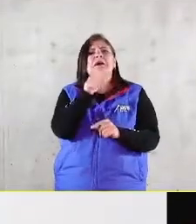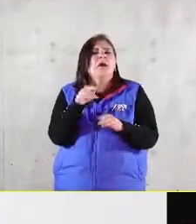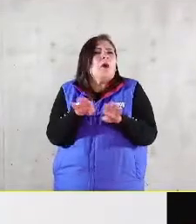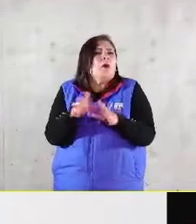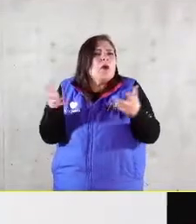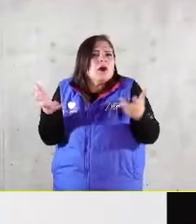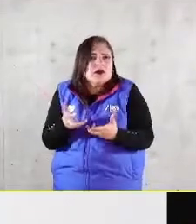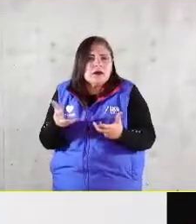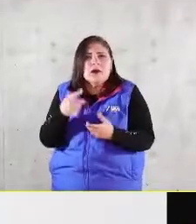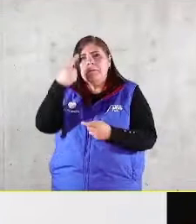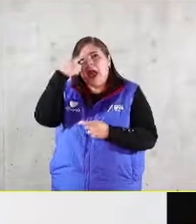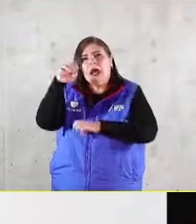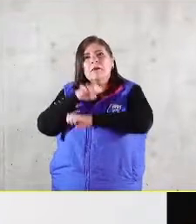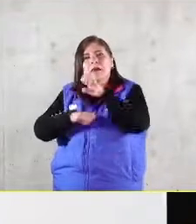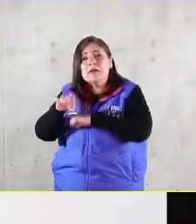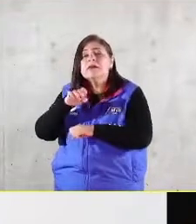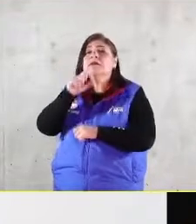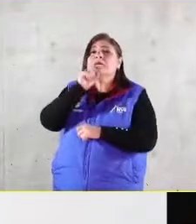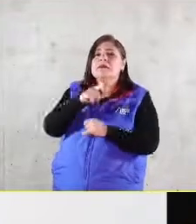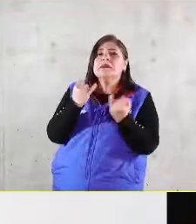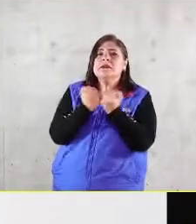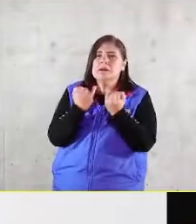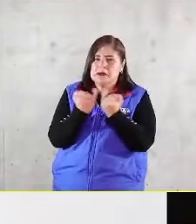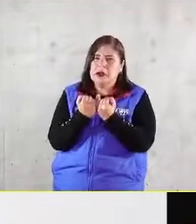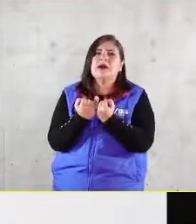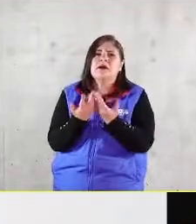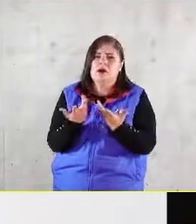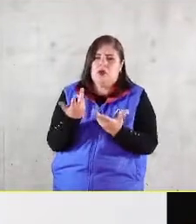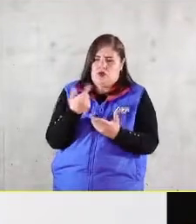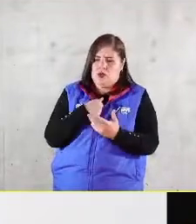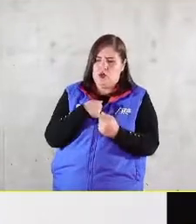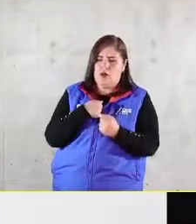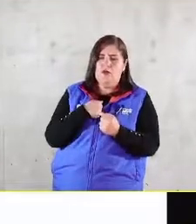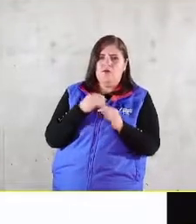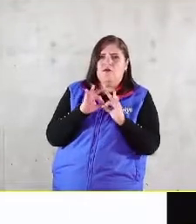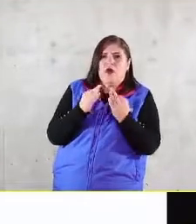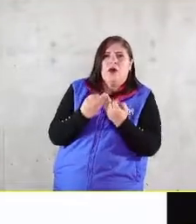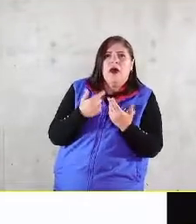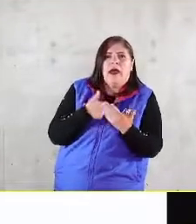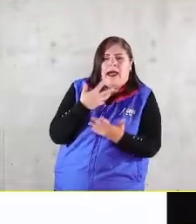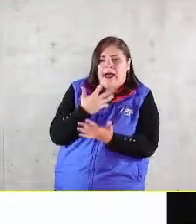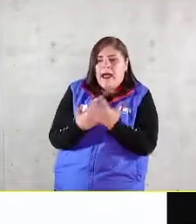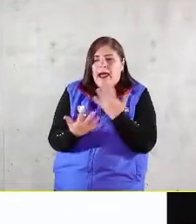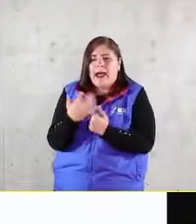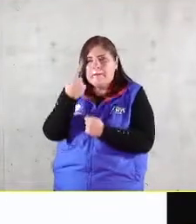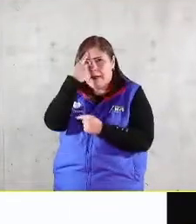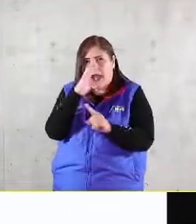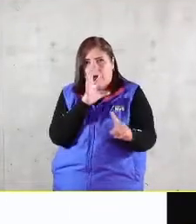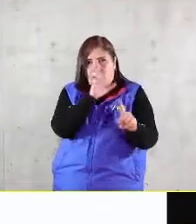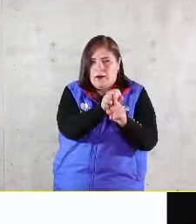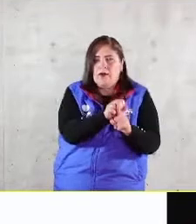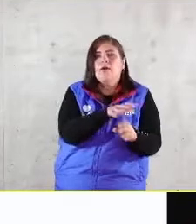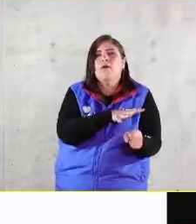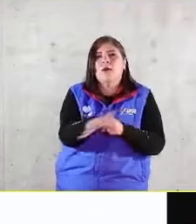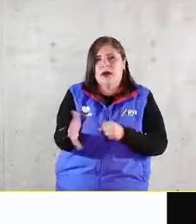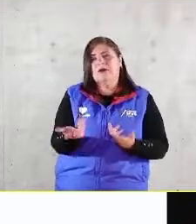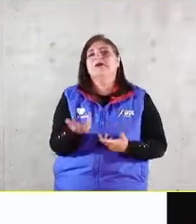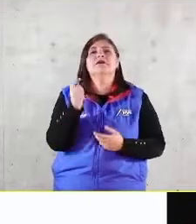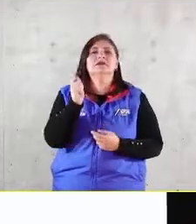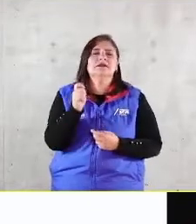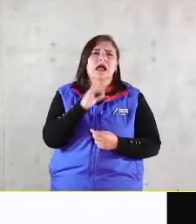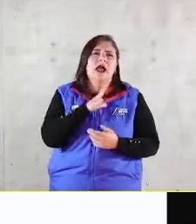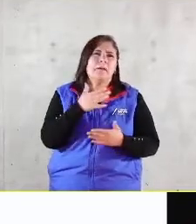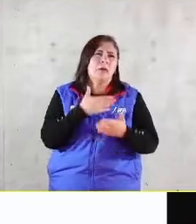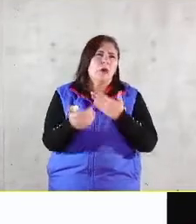operación de la empresa y los medios a través de los cuales vamos a conseguirlos. Hay un modelo muy acabado que